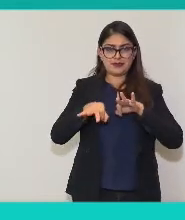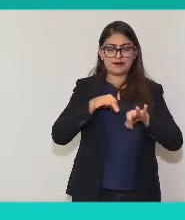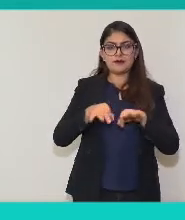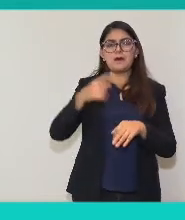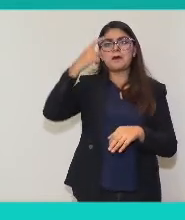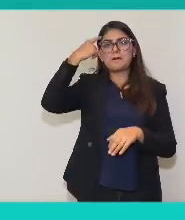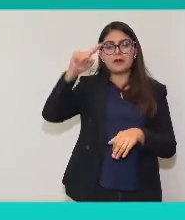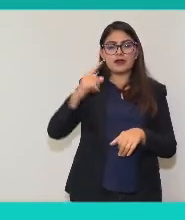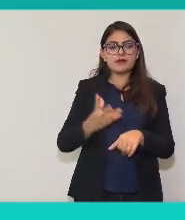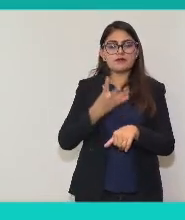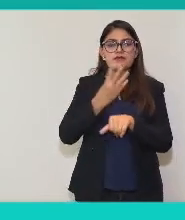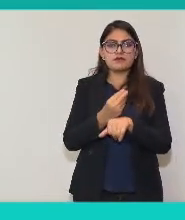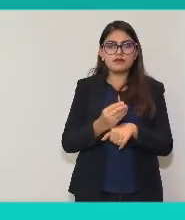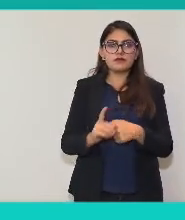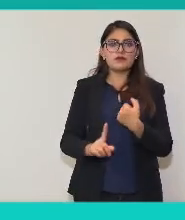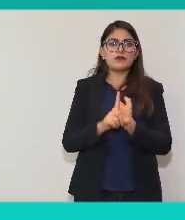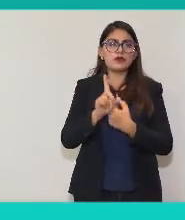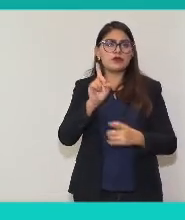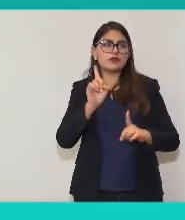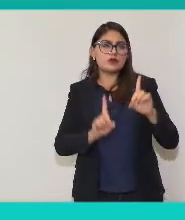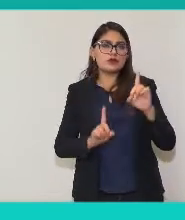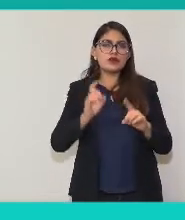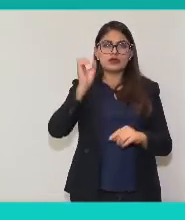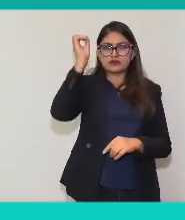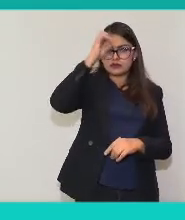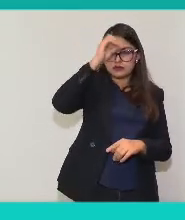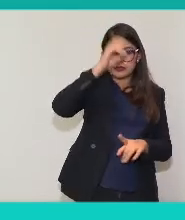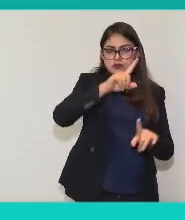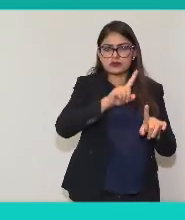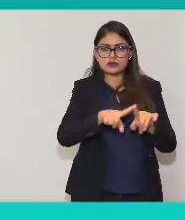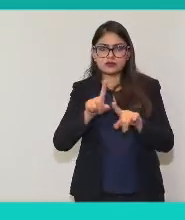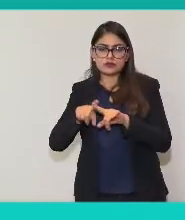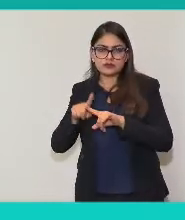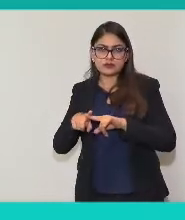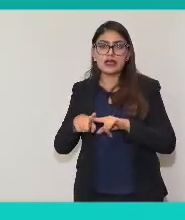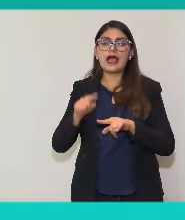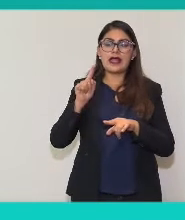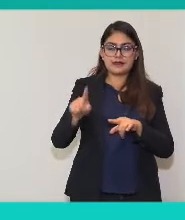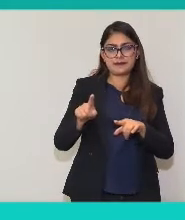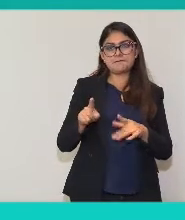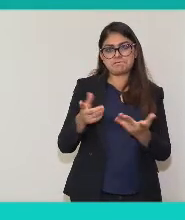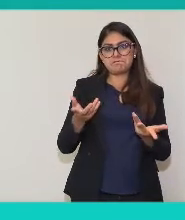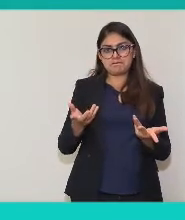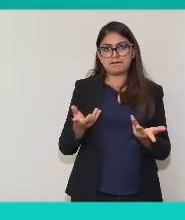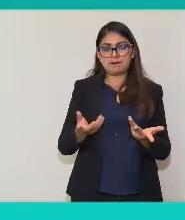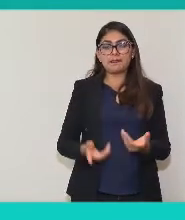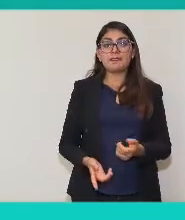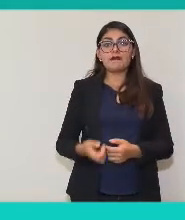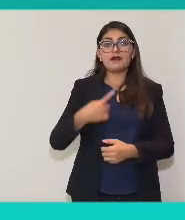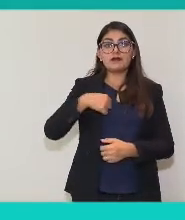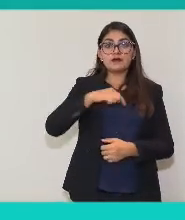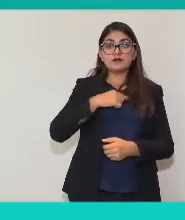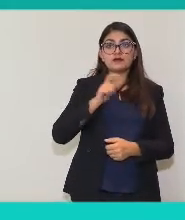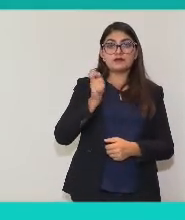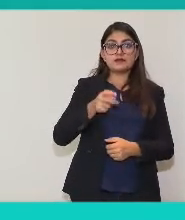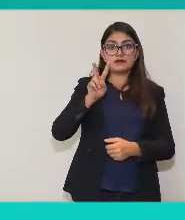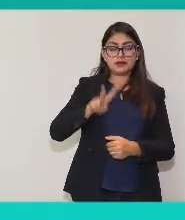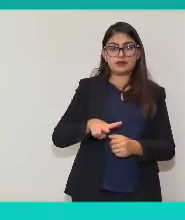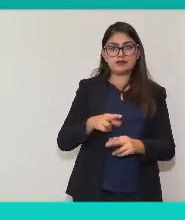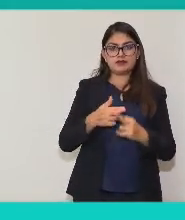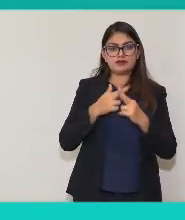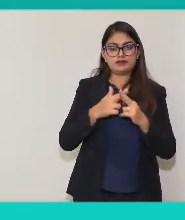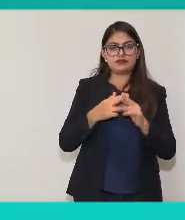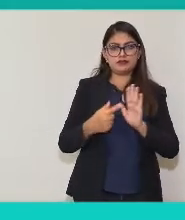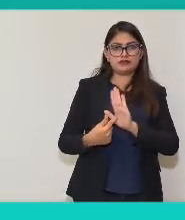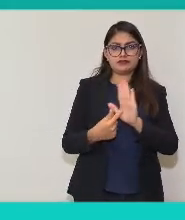resolviendo algunas dudas, opiniones, comentarios, han sido realmente enriquecedoras y